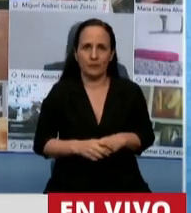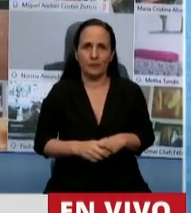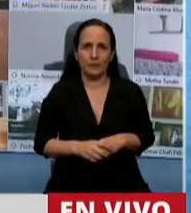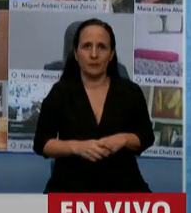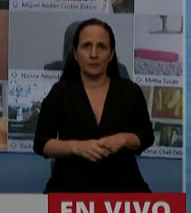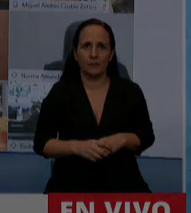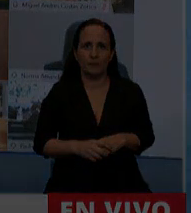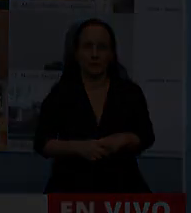Gracias, diputada